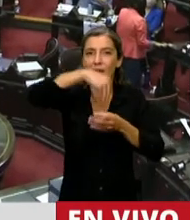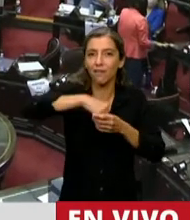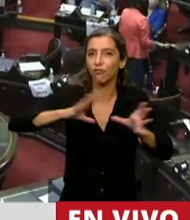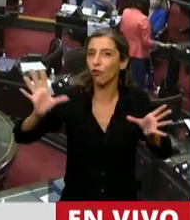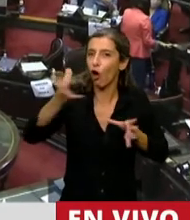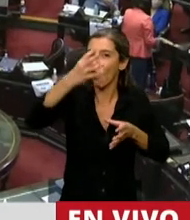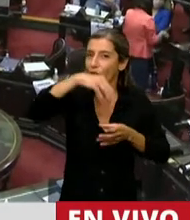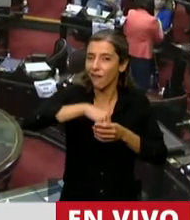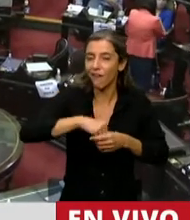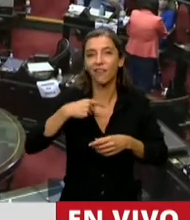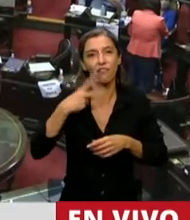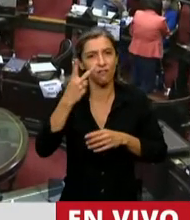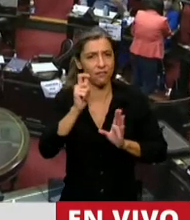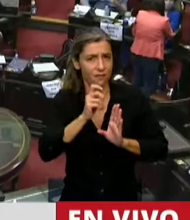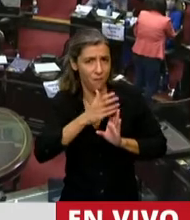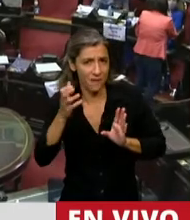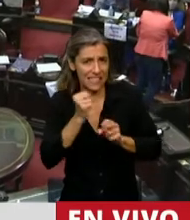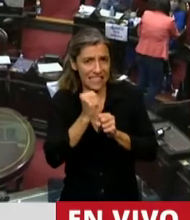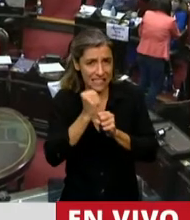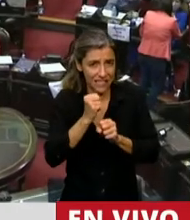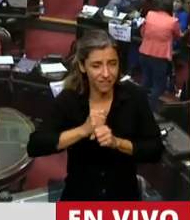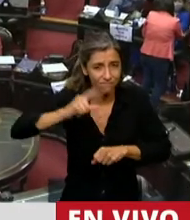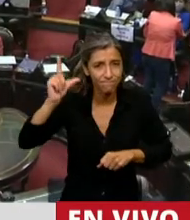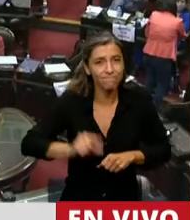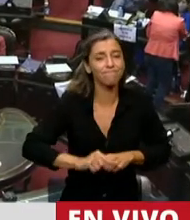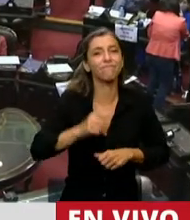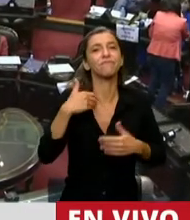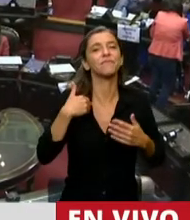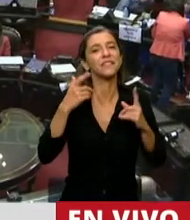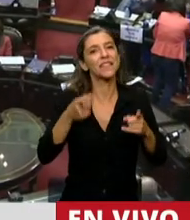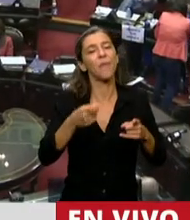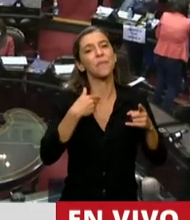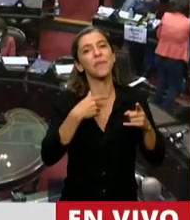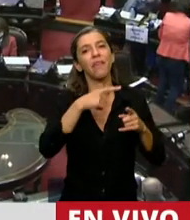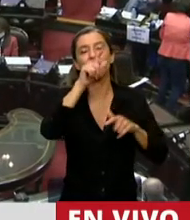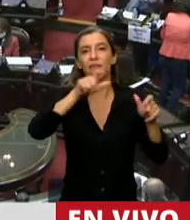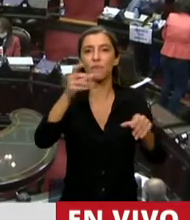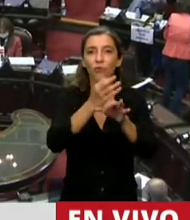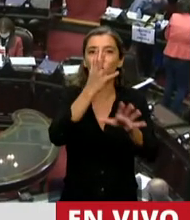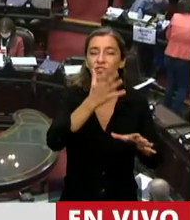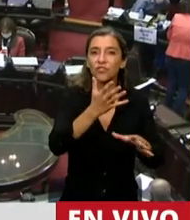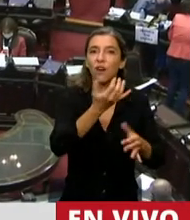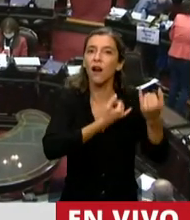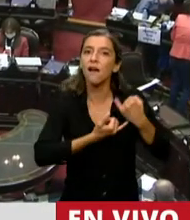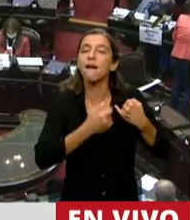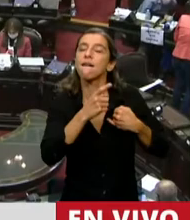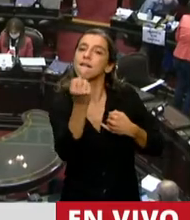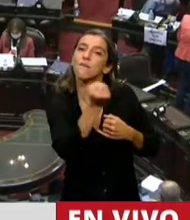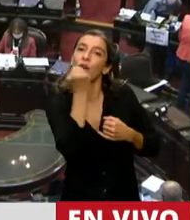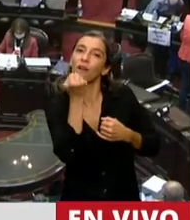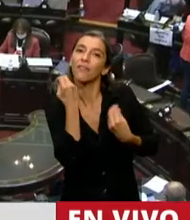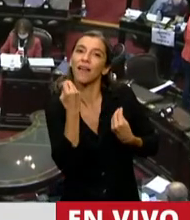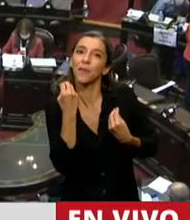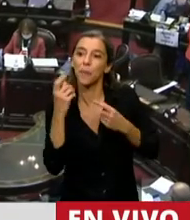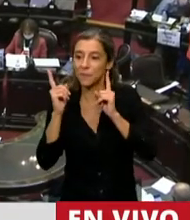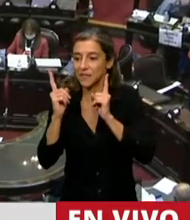además sus aportes fueron muy importantes para el dictamen final, el proyecto final, porque